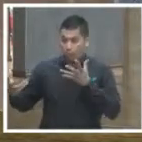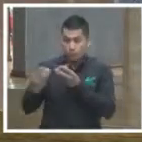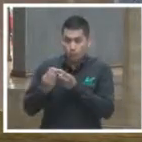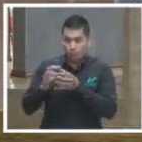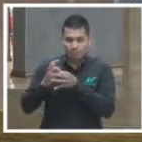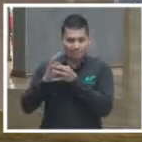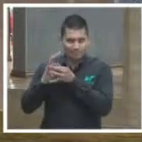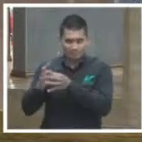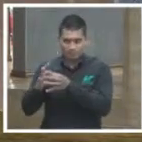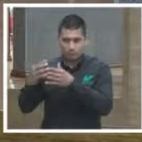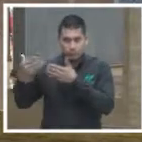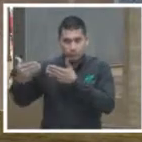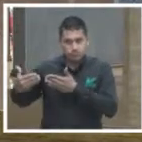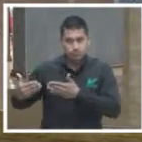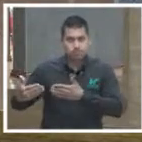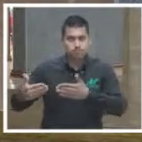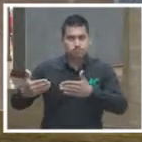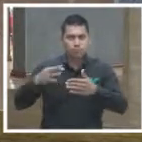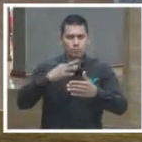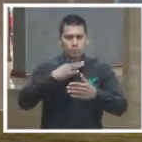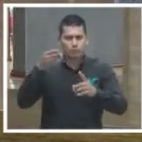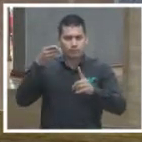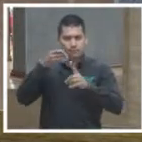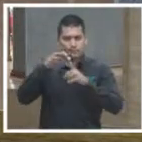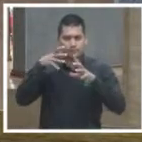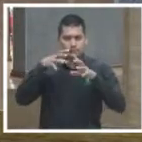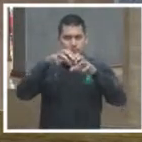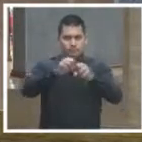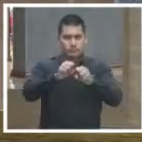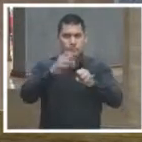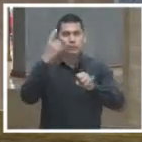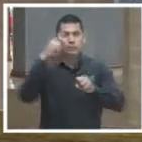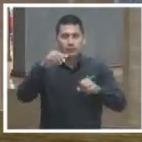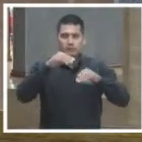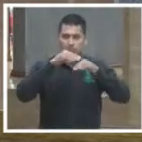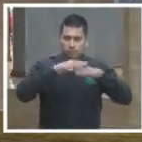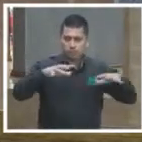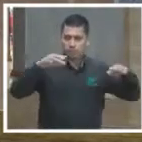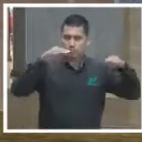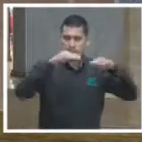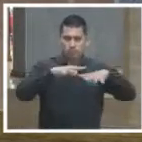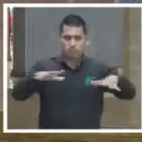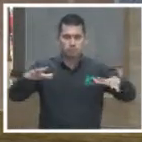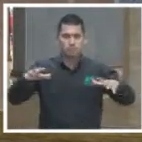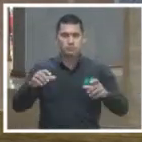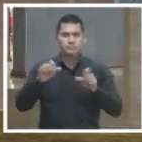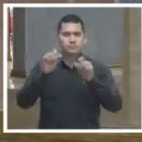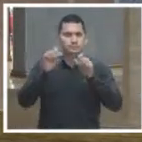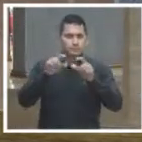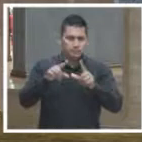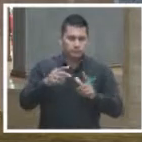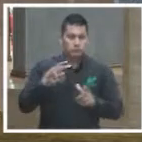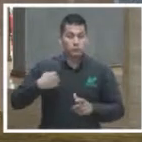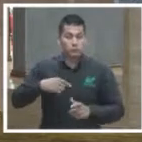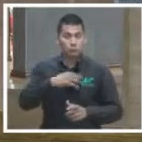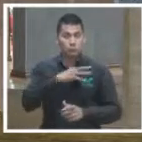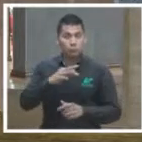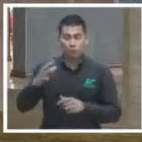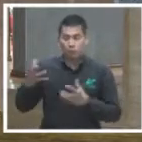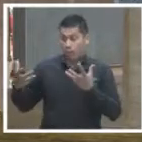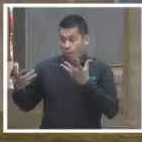lograr objetivos en los que nos fijamos pero sobre todo podemos ejercer mayor poder